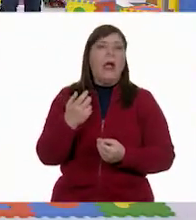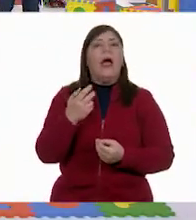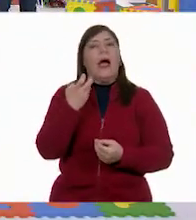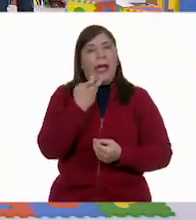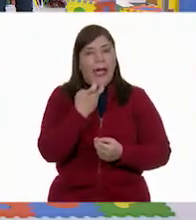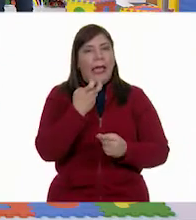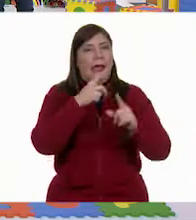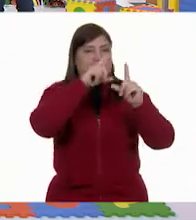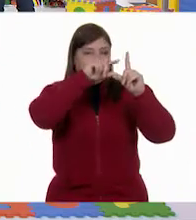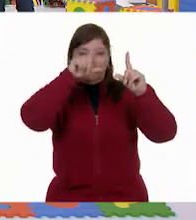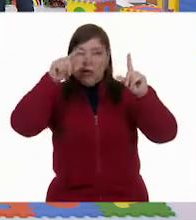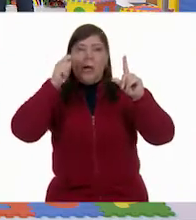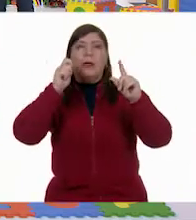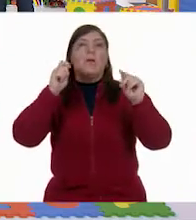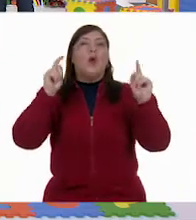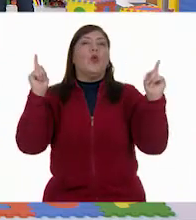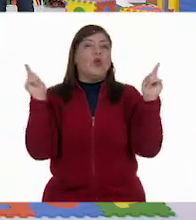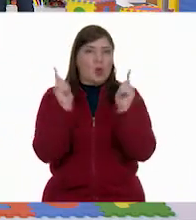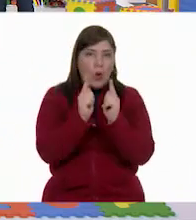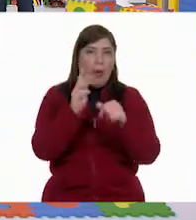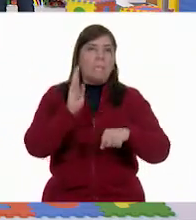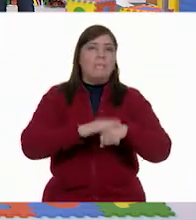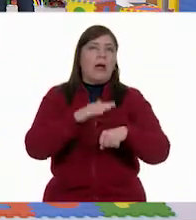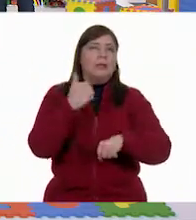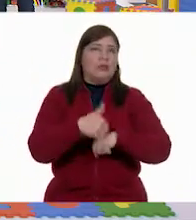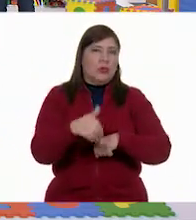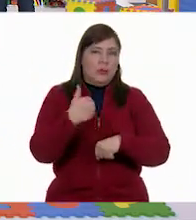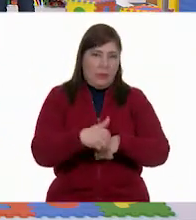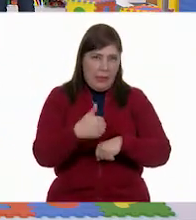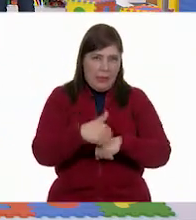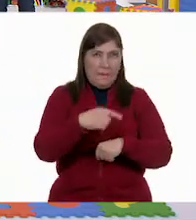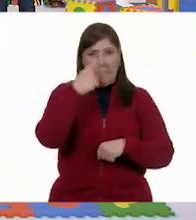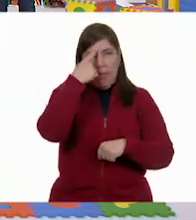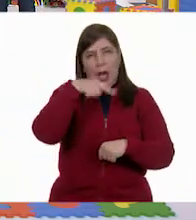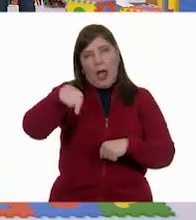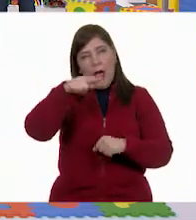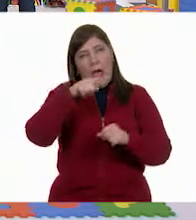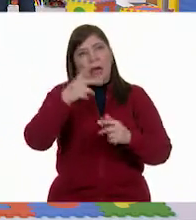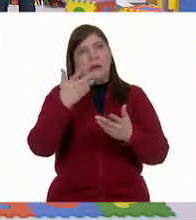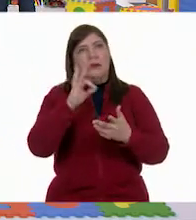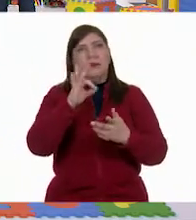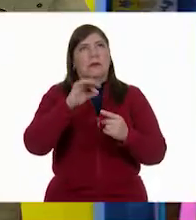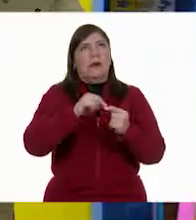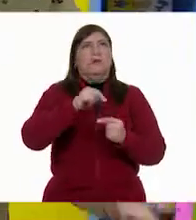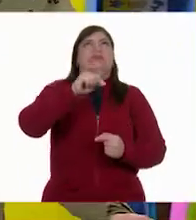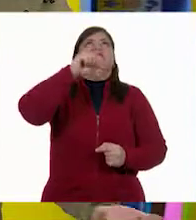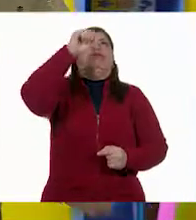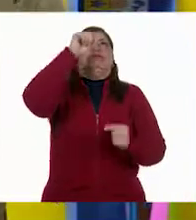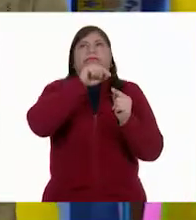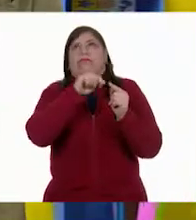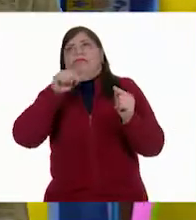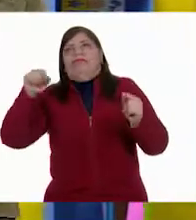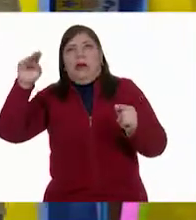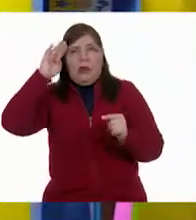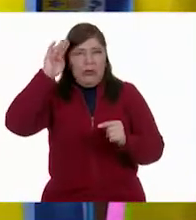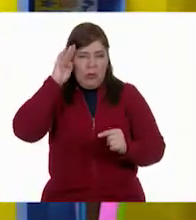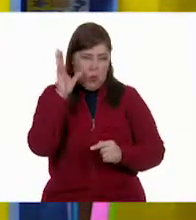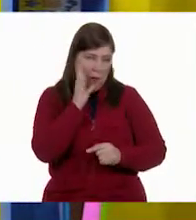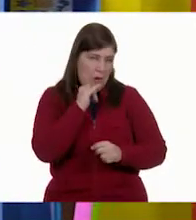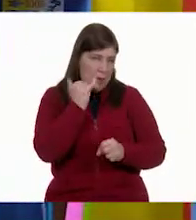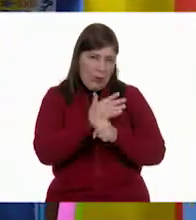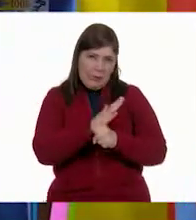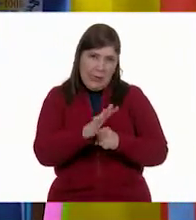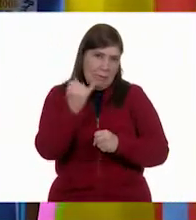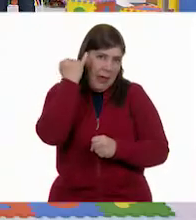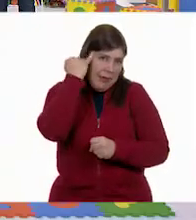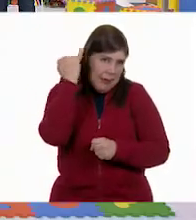las trataron de hacer más pequeñas, las hicieron más compactas para que la gráfica no quedara extremadamente grande. ¿Te imaginas de qué